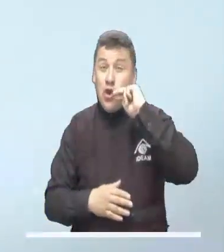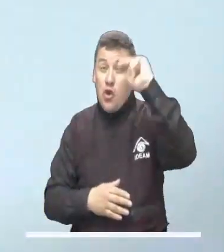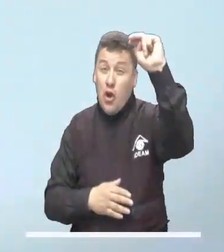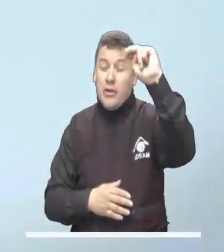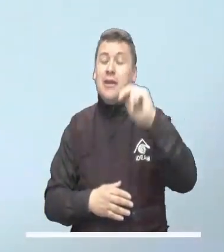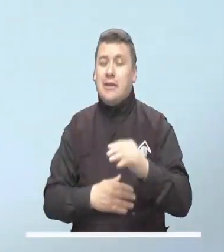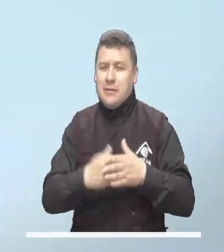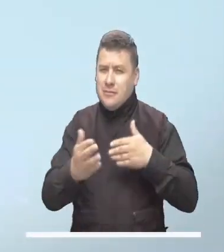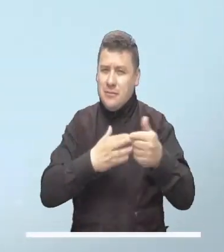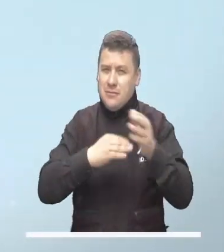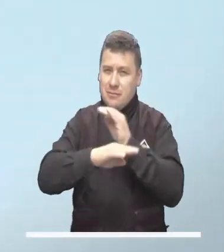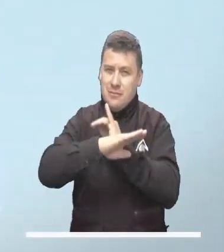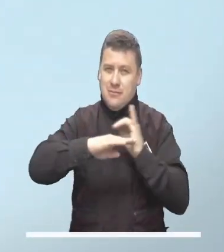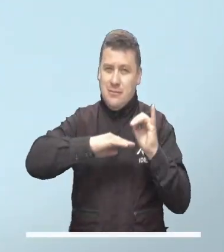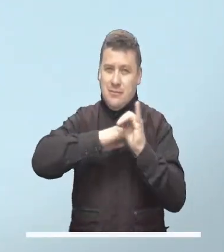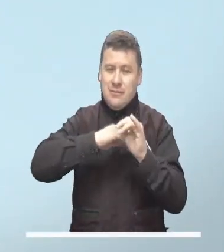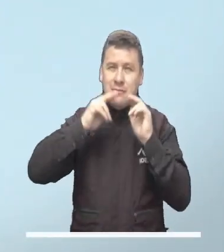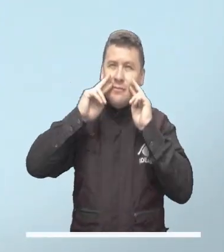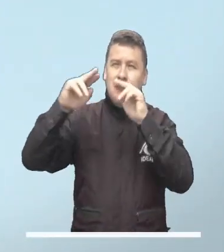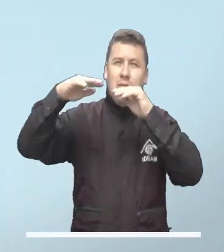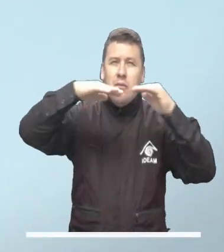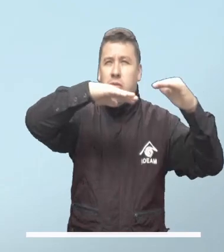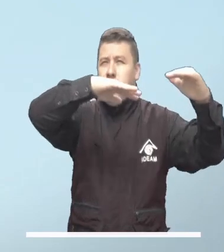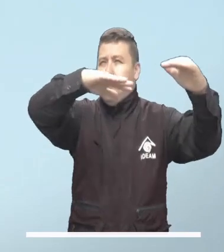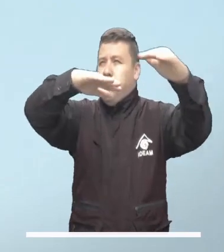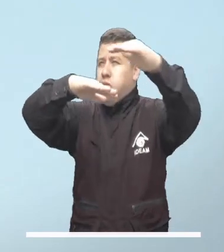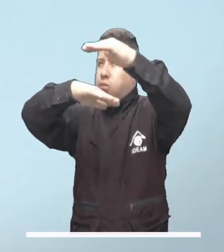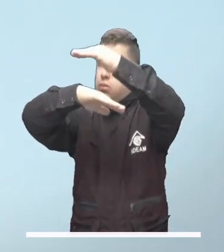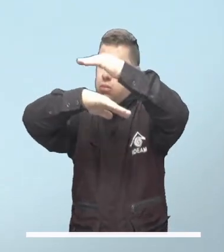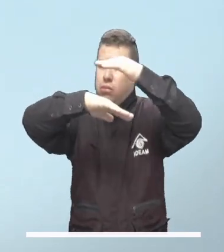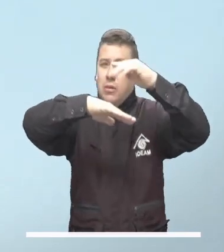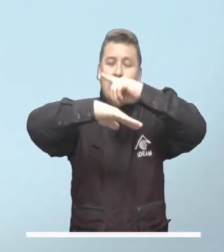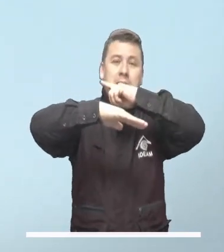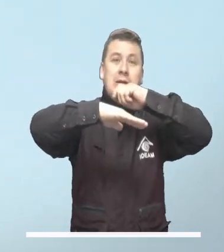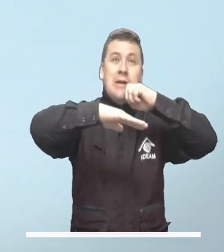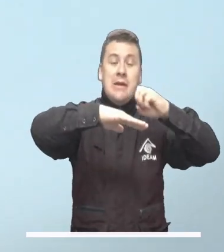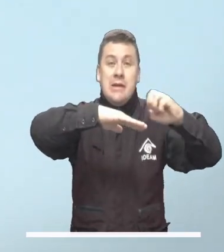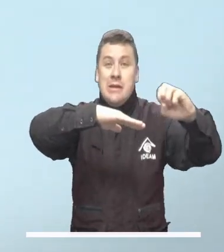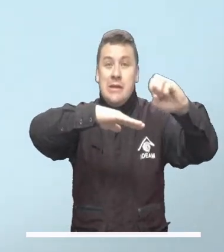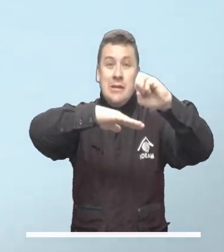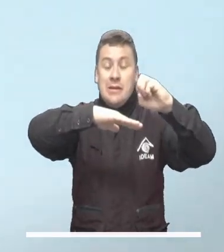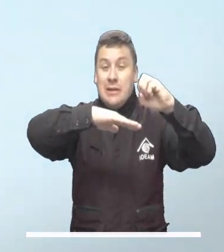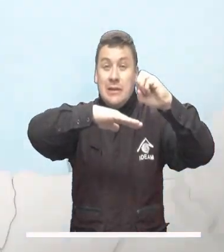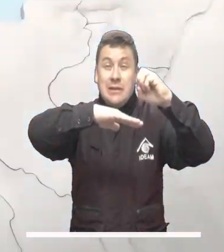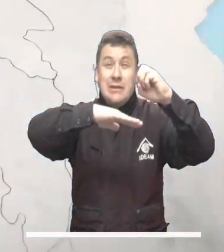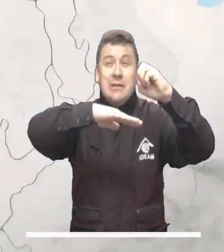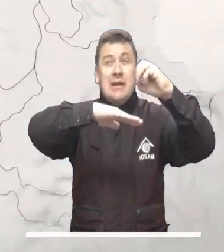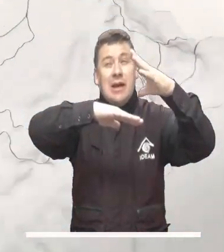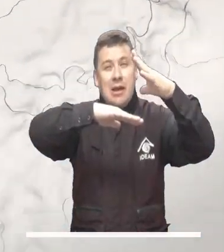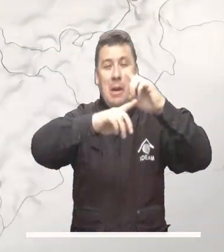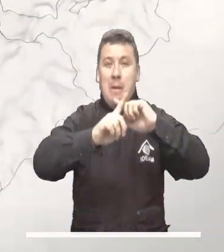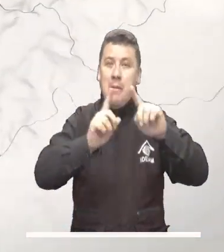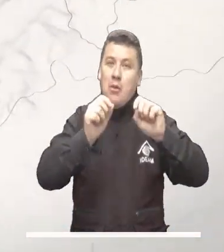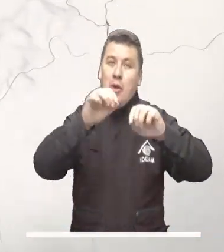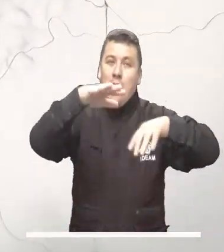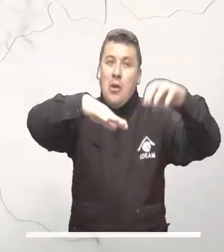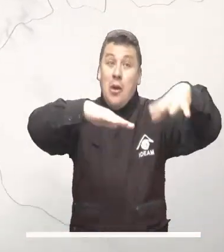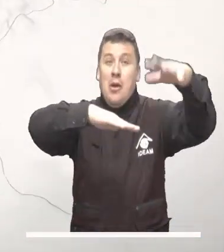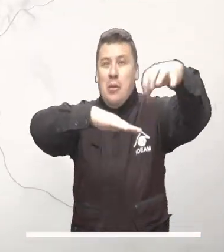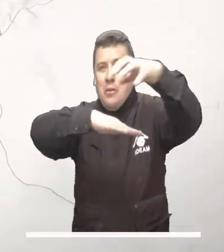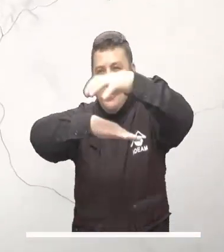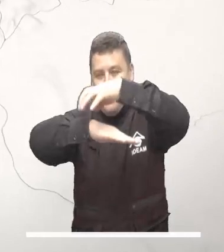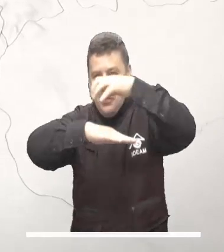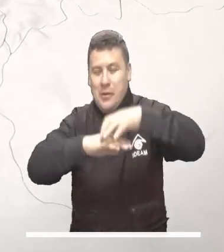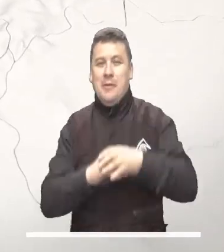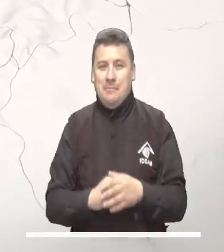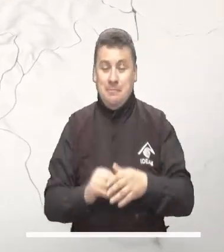Más al norte, en el archipiélago de San Andrés y Providencia, permanece un cielo nublado con predominio de tiempo seco, aunque se verán chubascos en